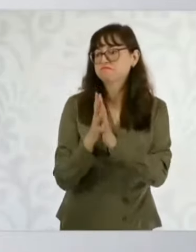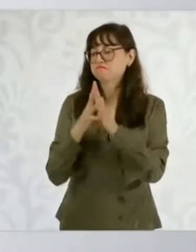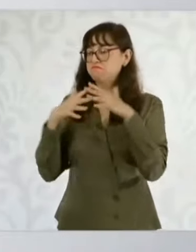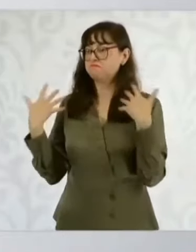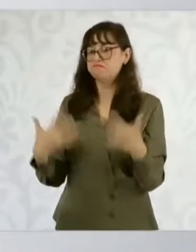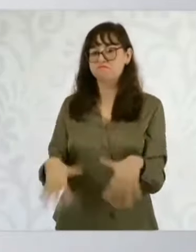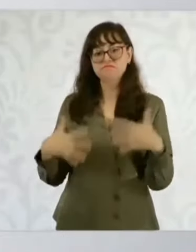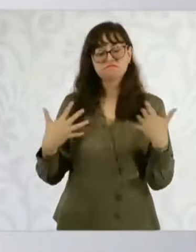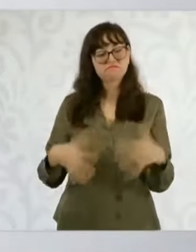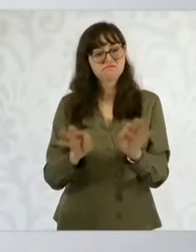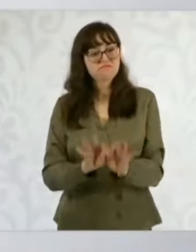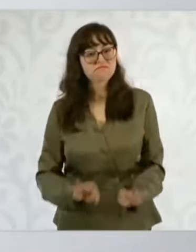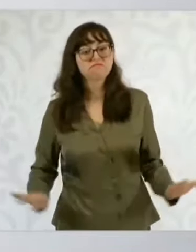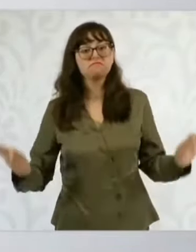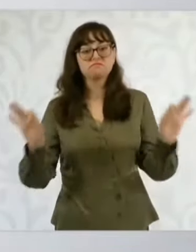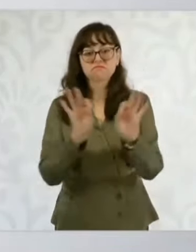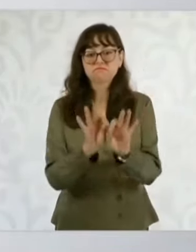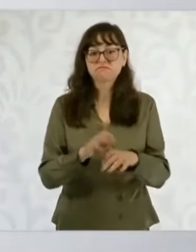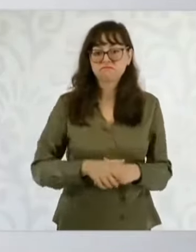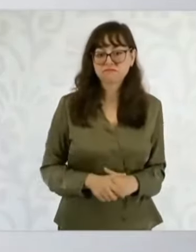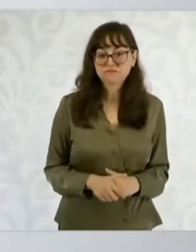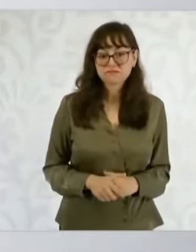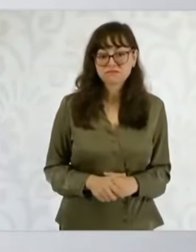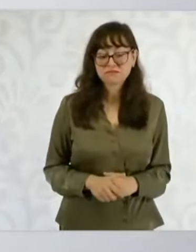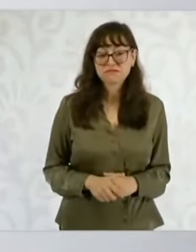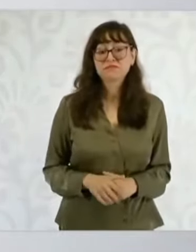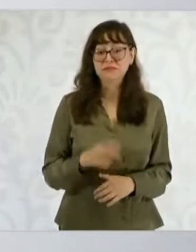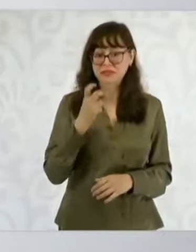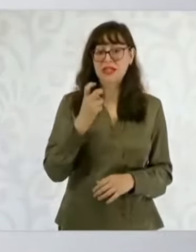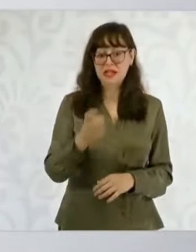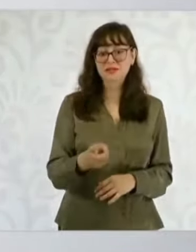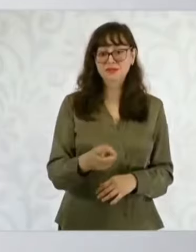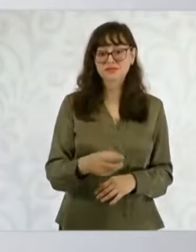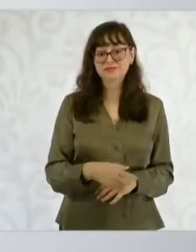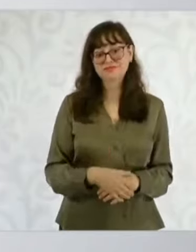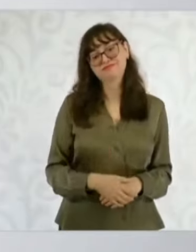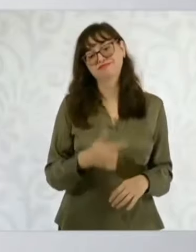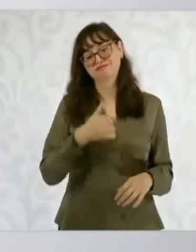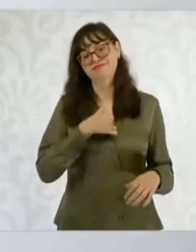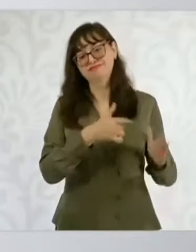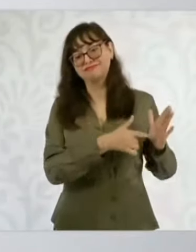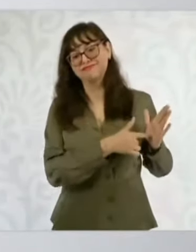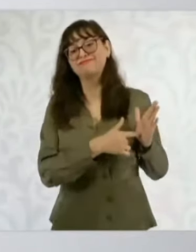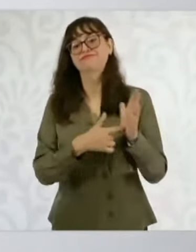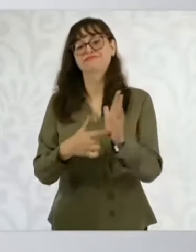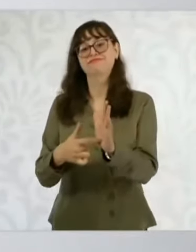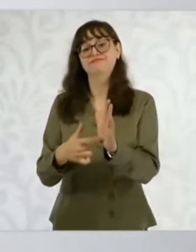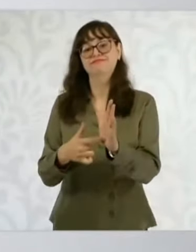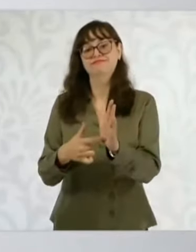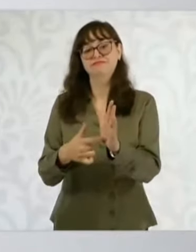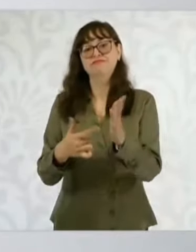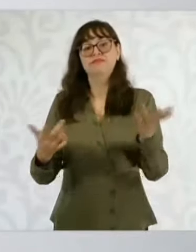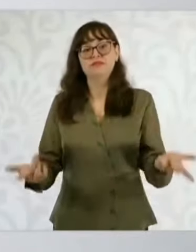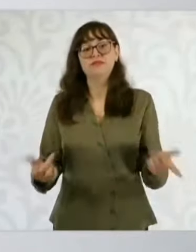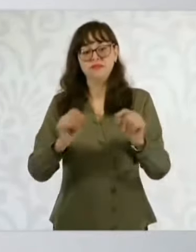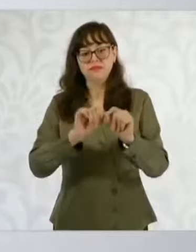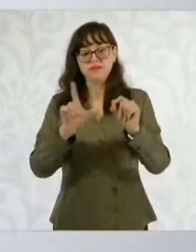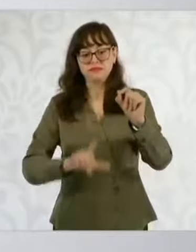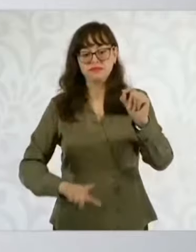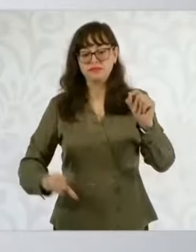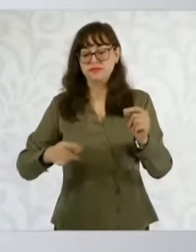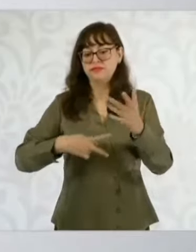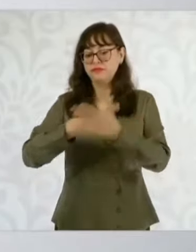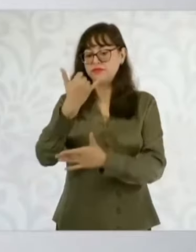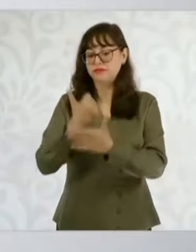también importantísima. Entonces, eso lo vamos a ir a decir, vamos a ir a defender lo que representa nuestro